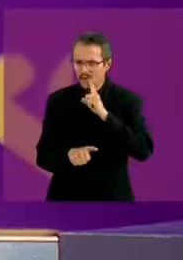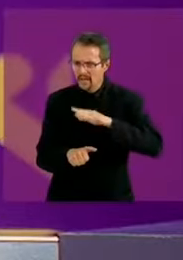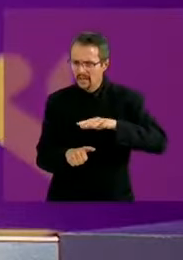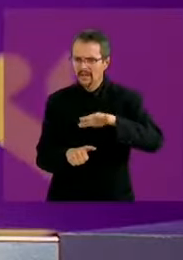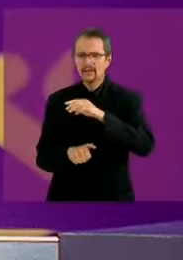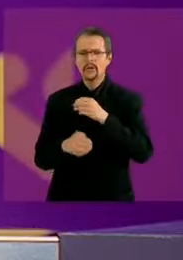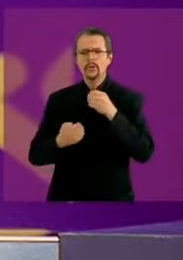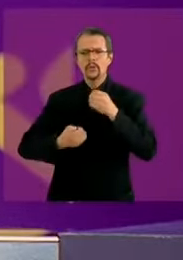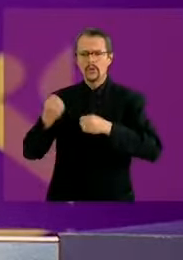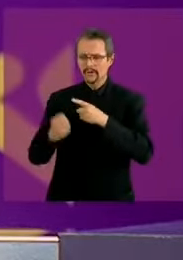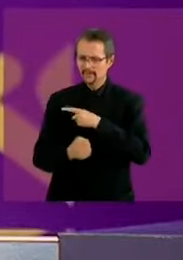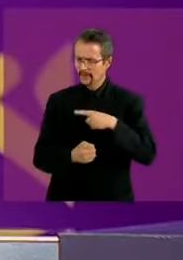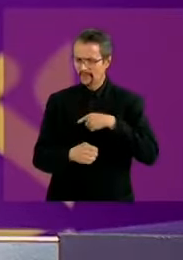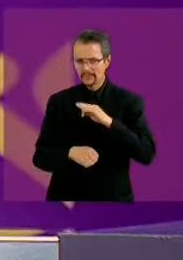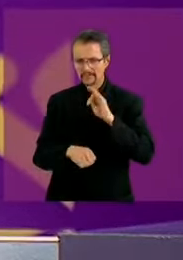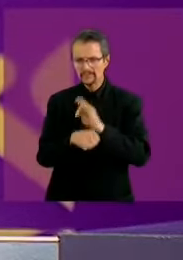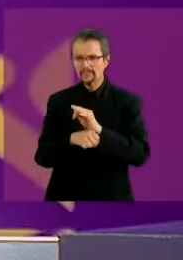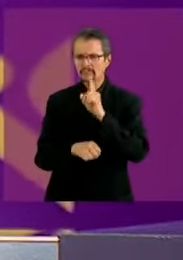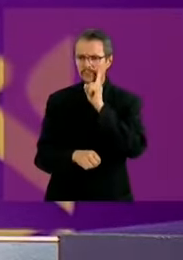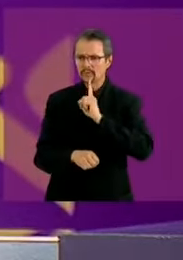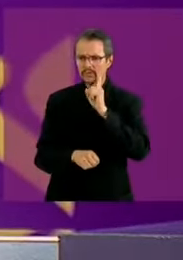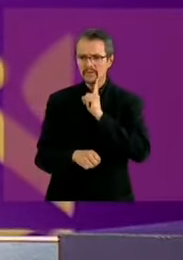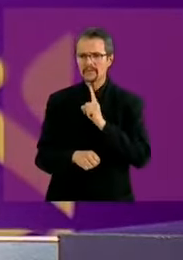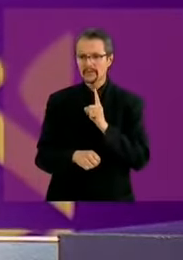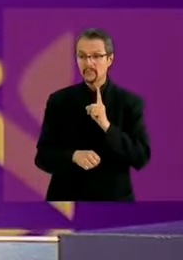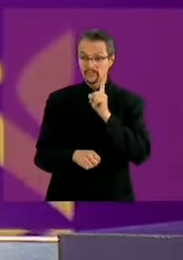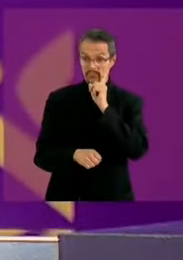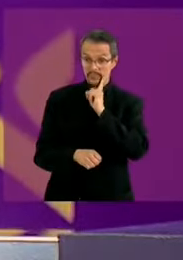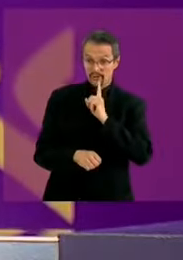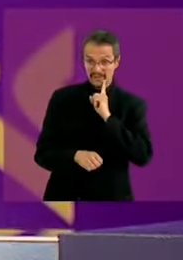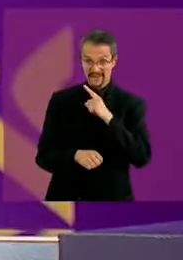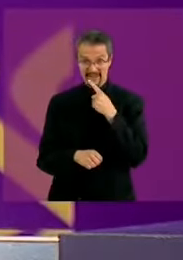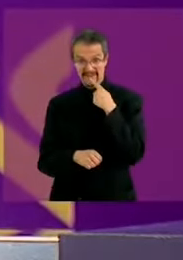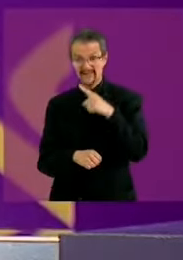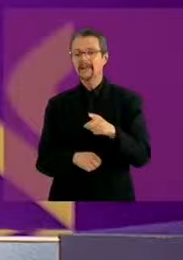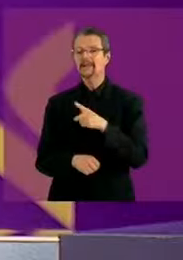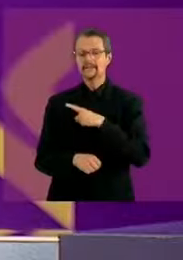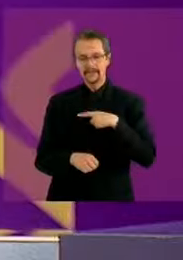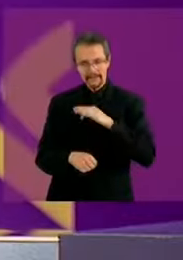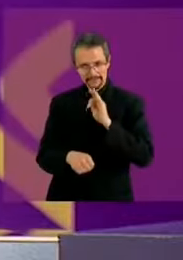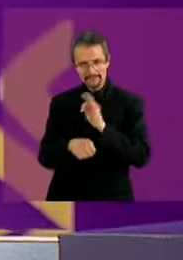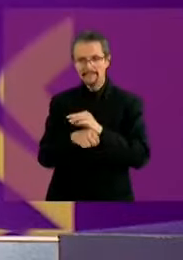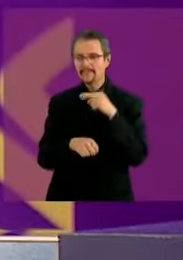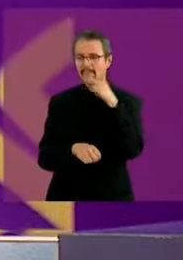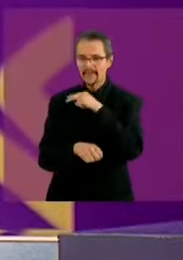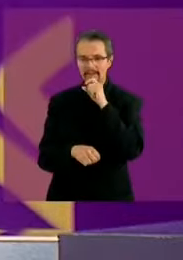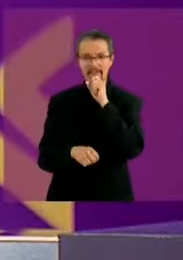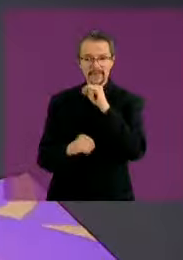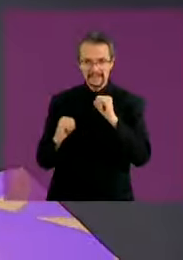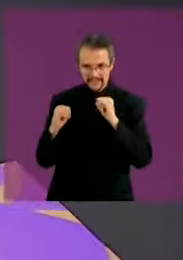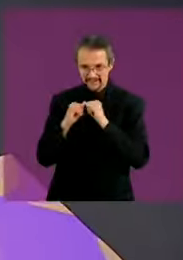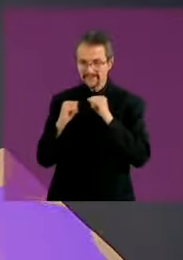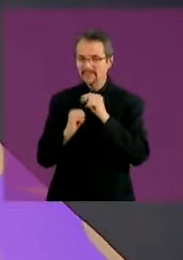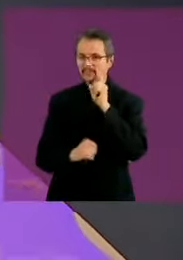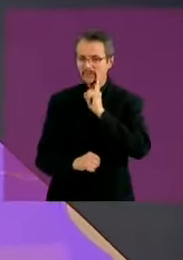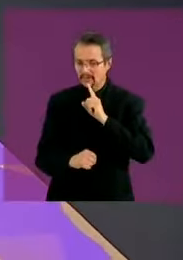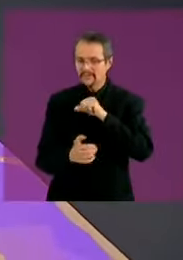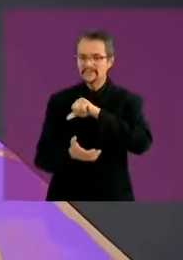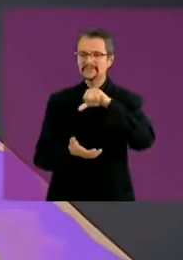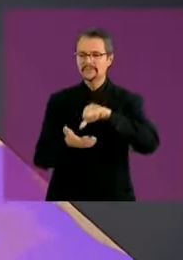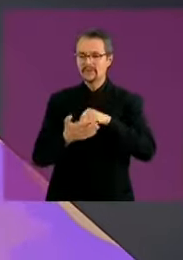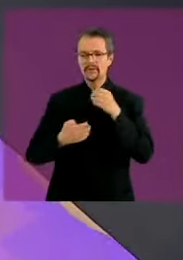desde que un homicidio a una mujer es denunciado y dotar de recursos a las instituciones, a los centros de justicia. Gracias,